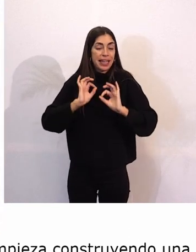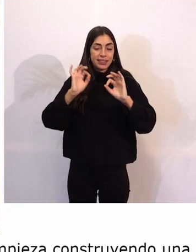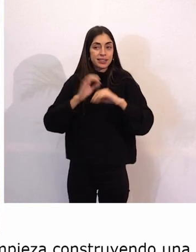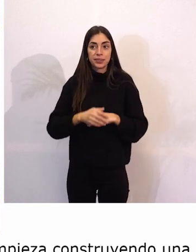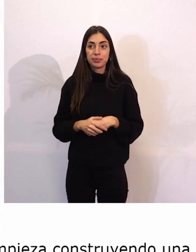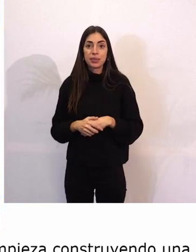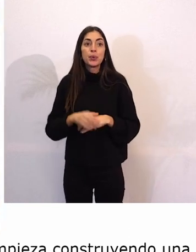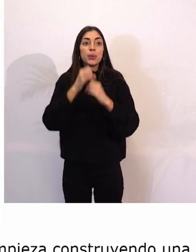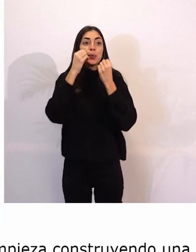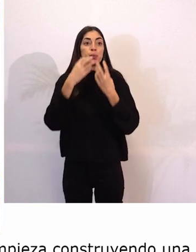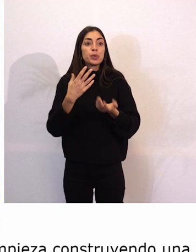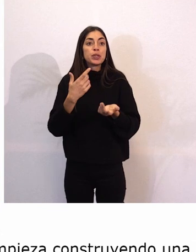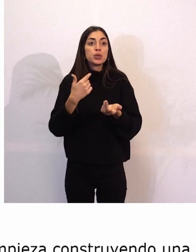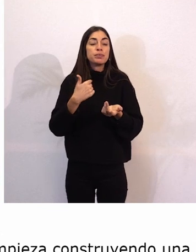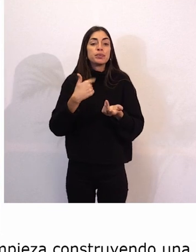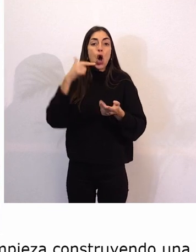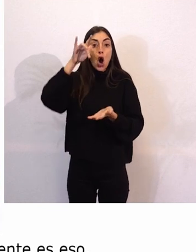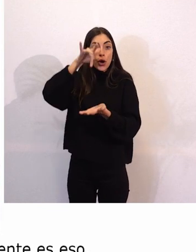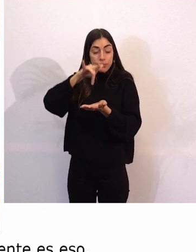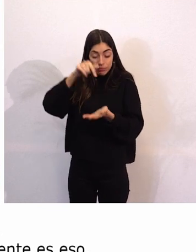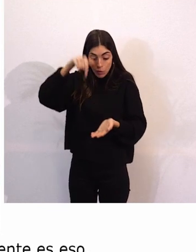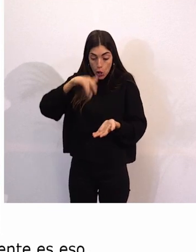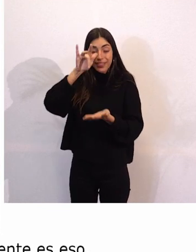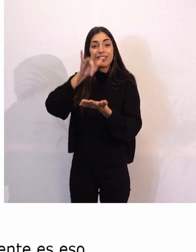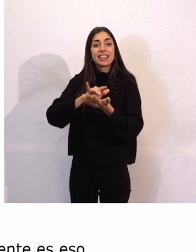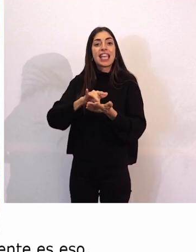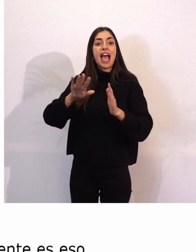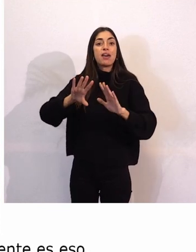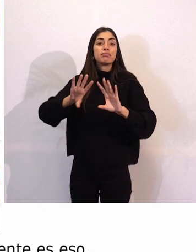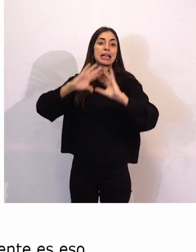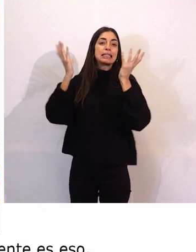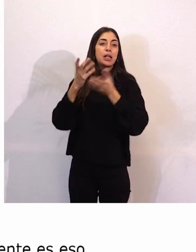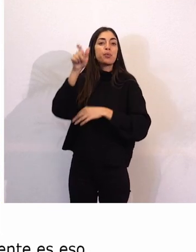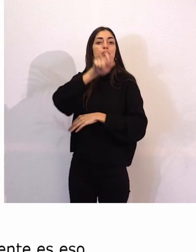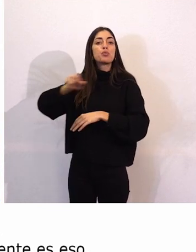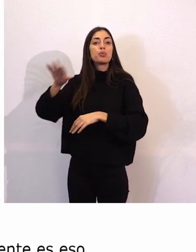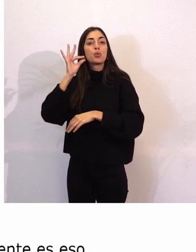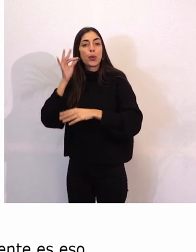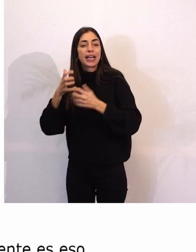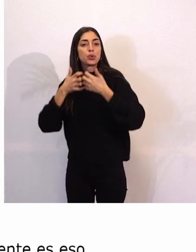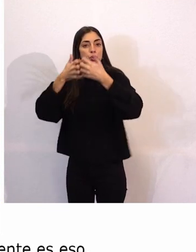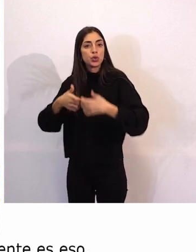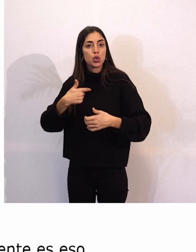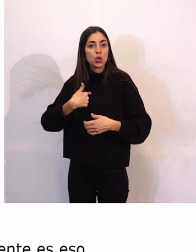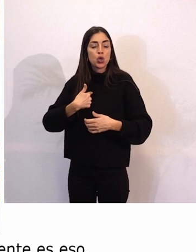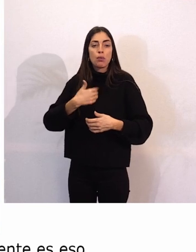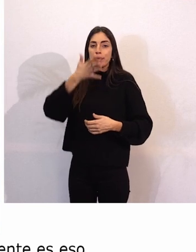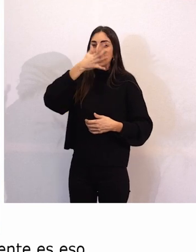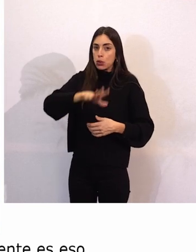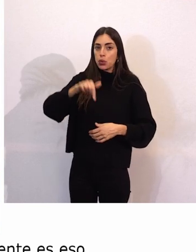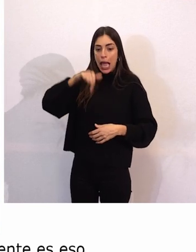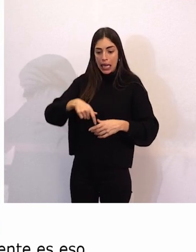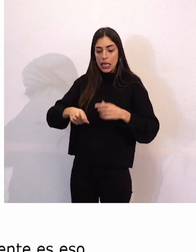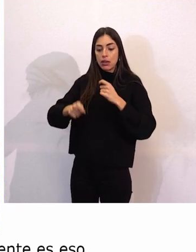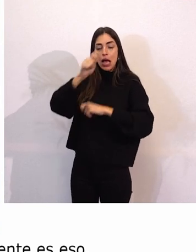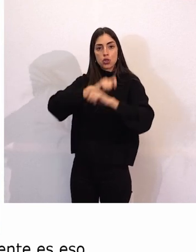hoy es el Día Internacional de las Mujeres Luchadoras y todo lo demás. Yo condeno desde aquí, desde la Asociación